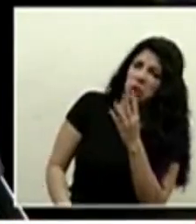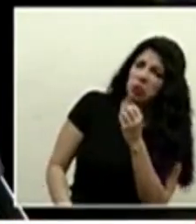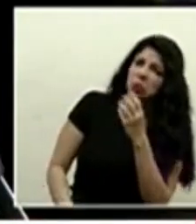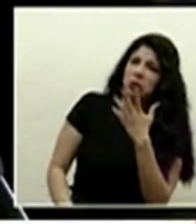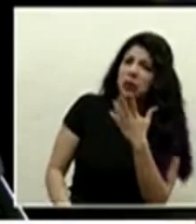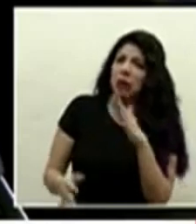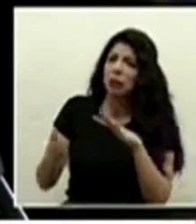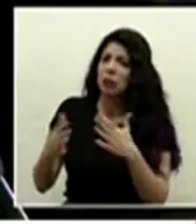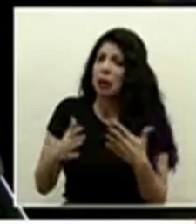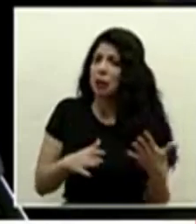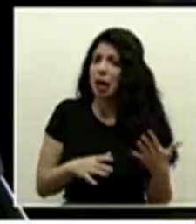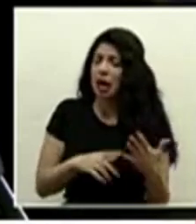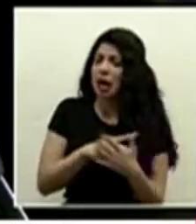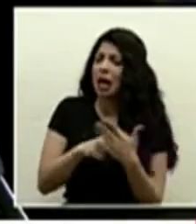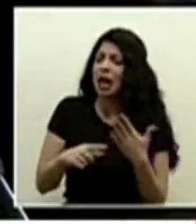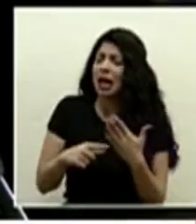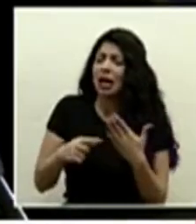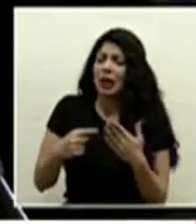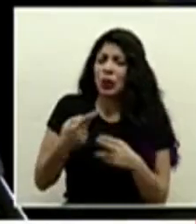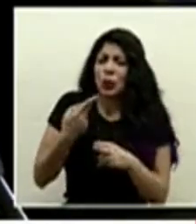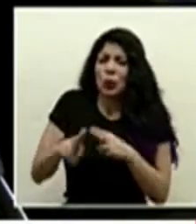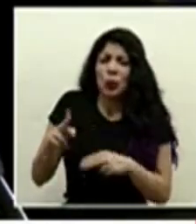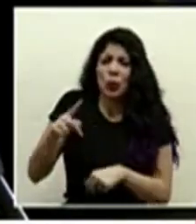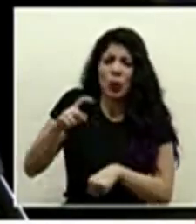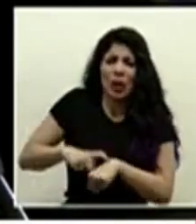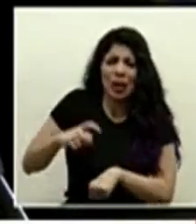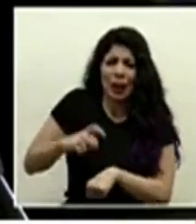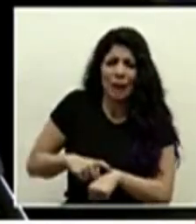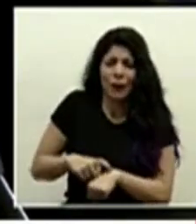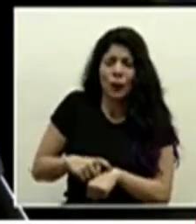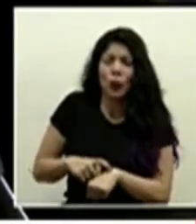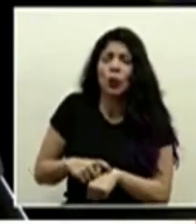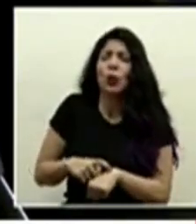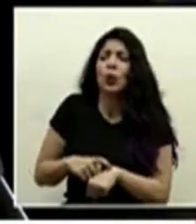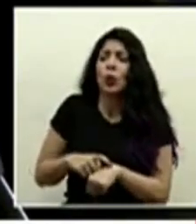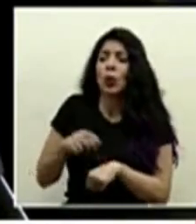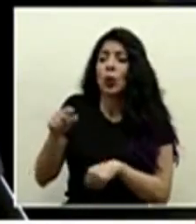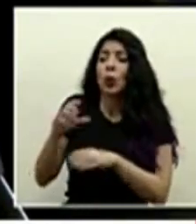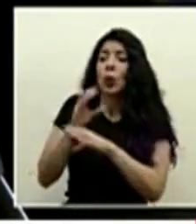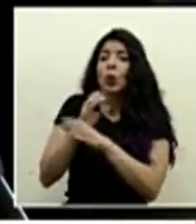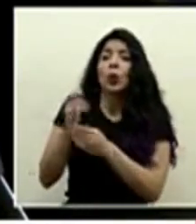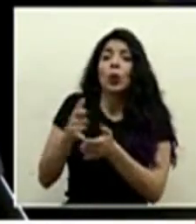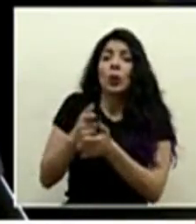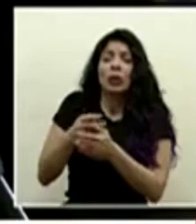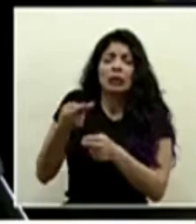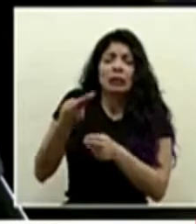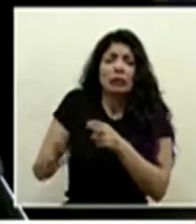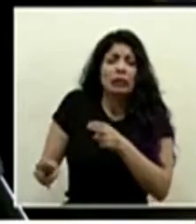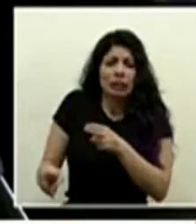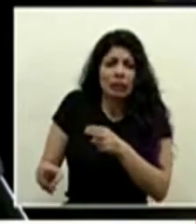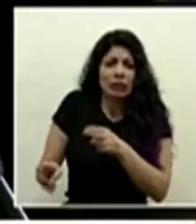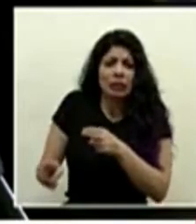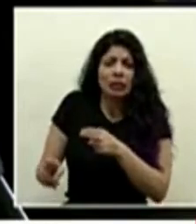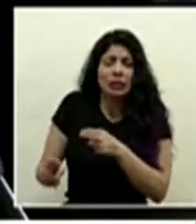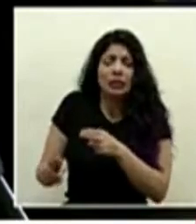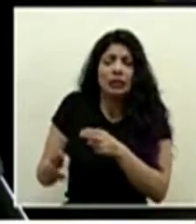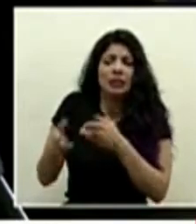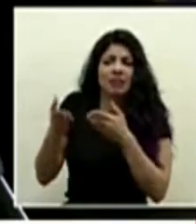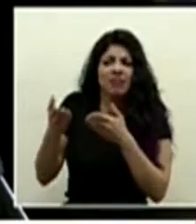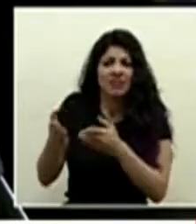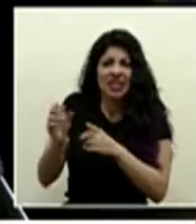han sido muy seguidas y el periodo en el que han estado en la sucia ha sido muy corto ante esto